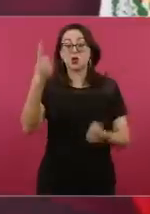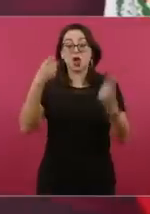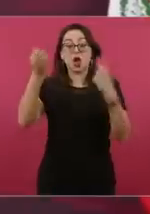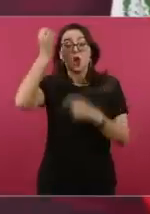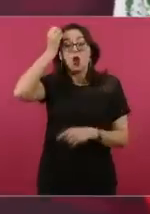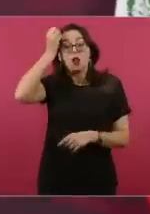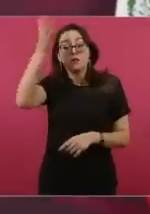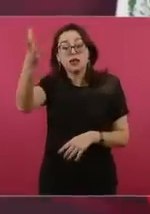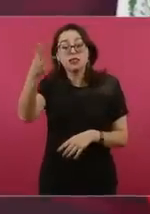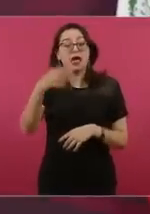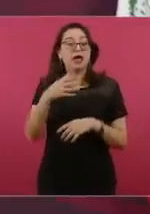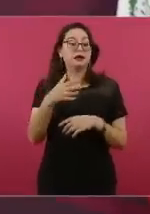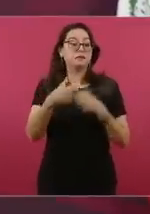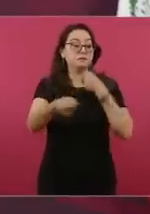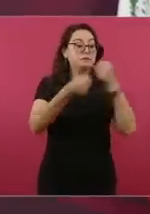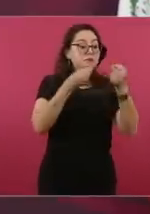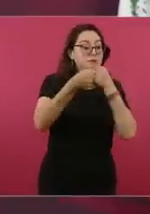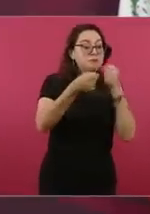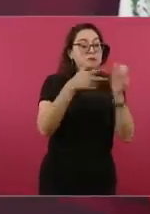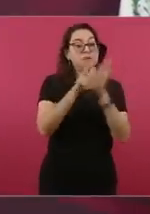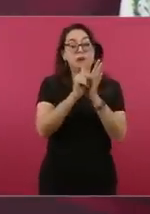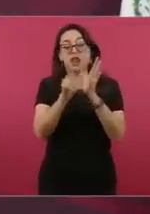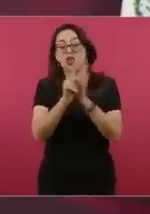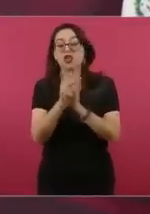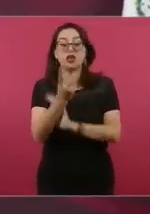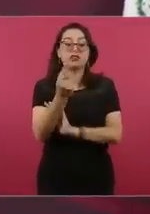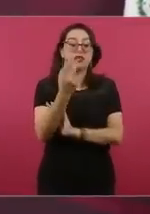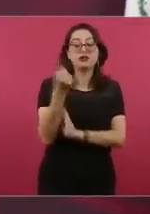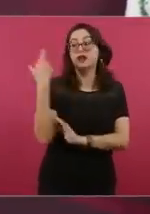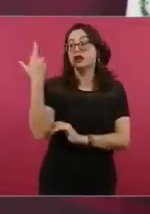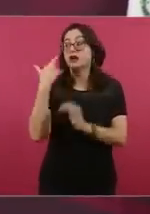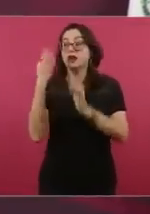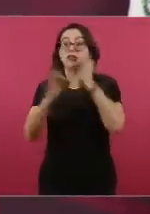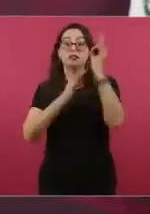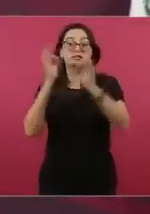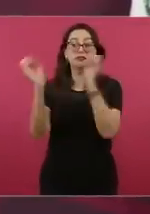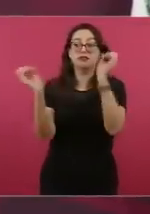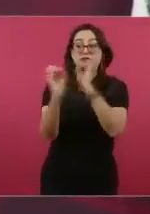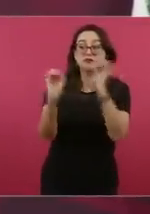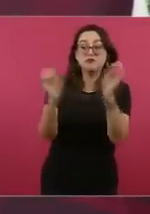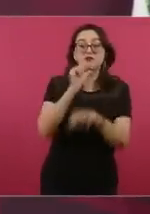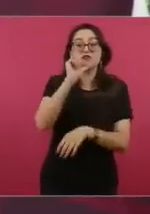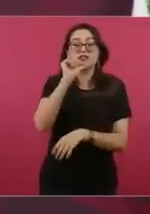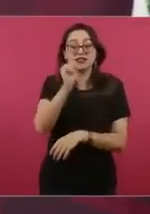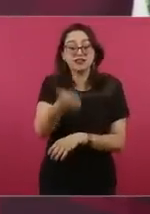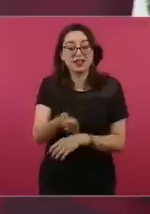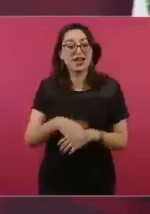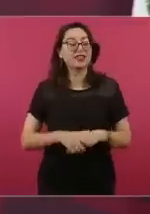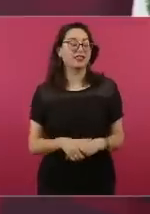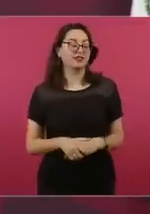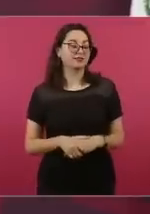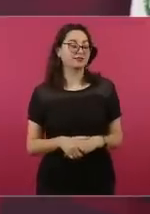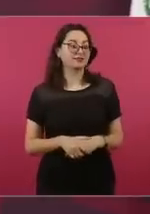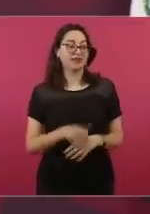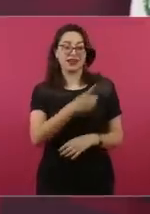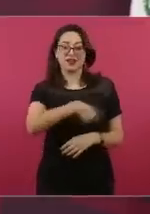de información, de manipulación, con honrosas excepciones,